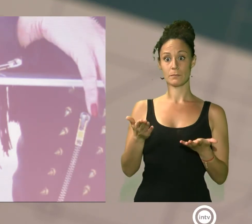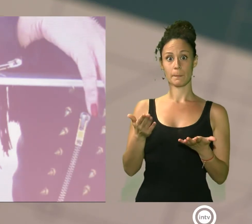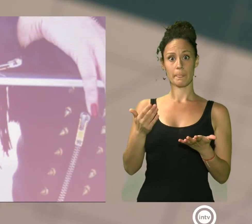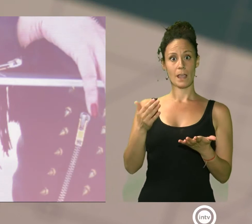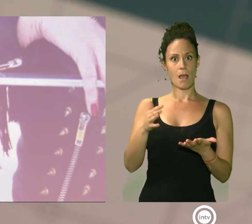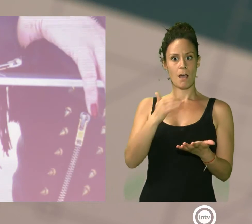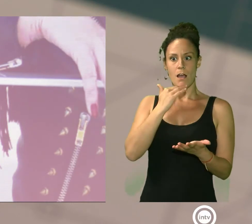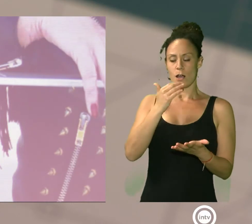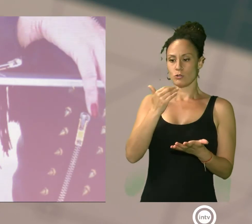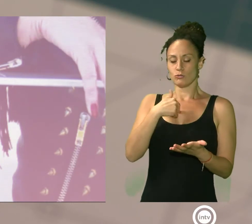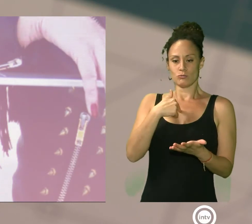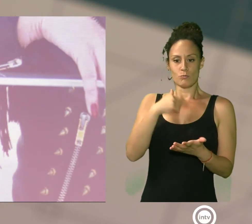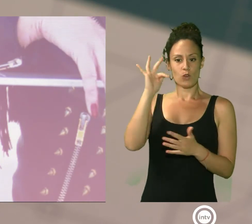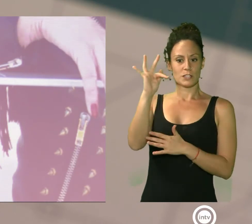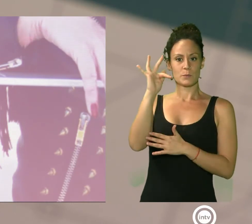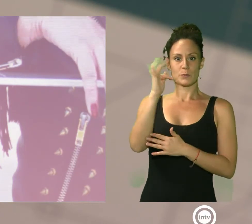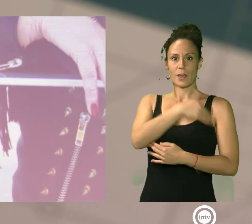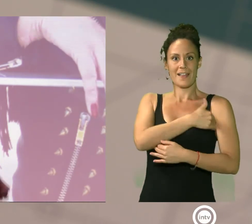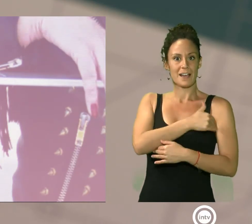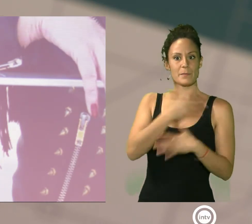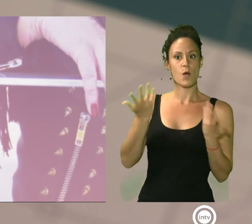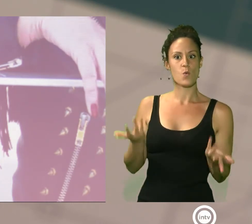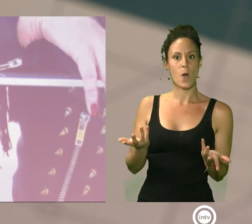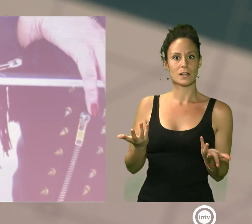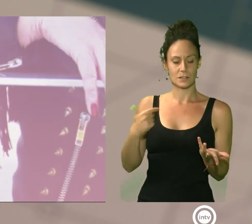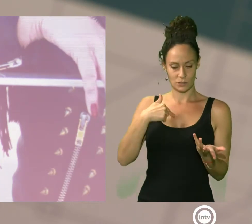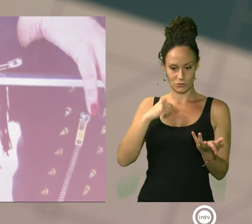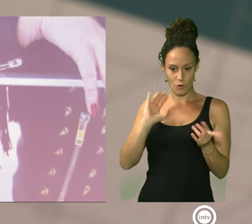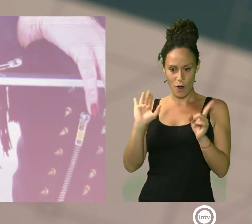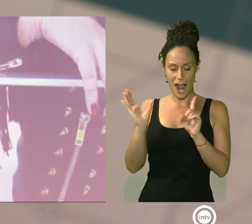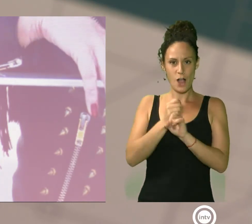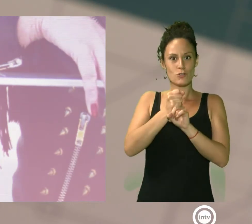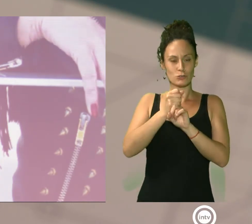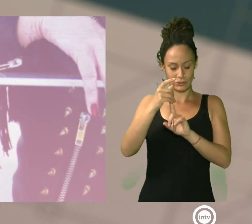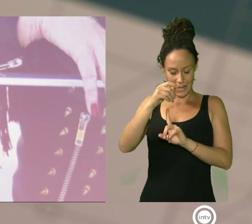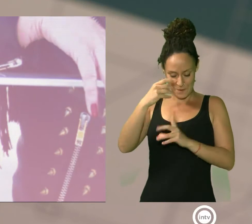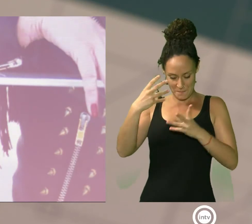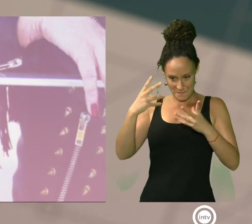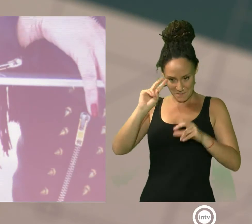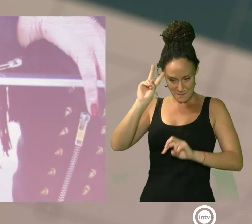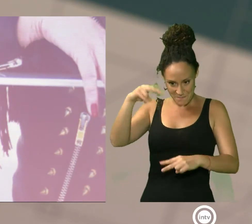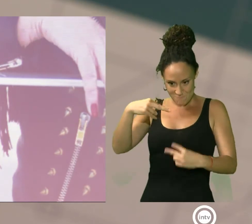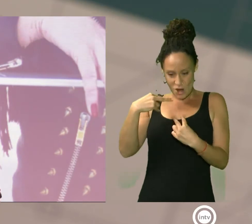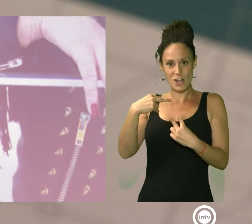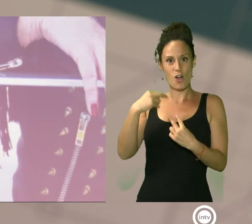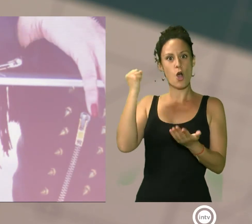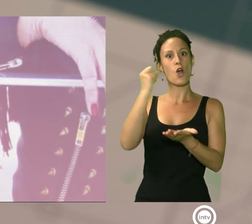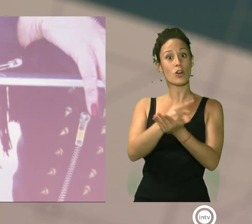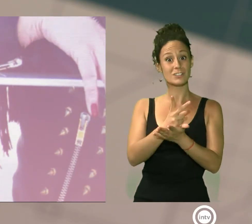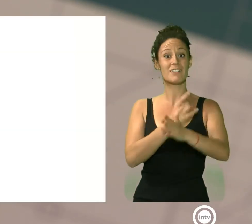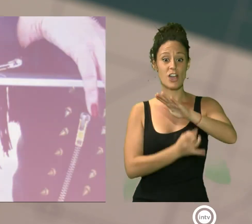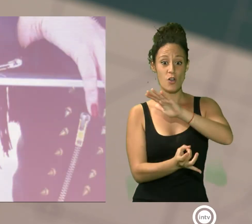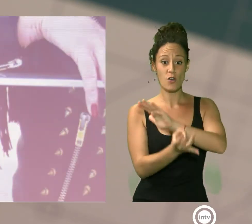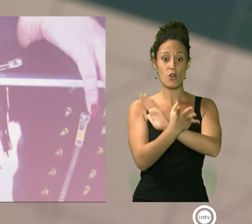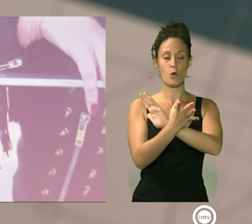terrible que ha sido para todos. Y es que me hizo encontrarme otra vez conmigo misma, volver a componer, que hacía muchísimos años que no